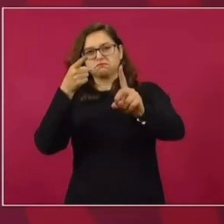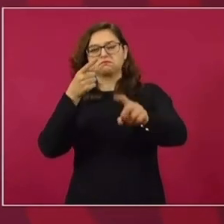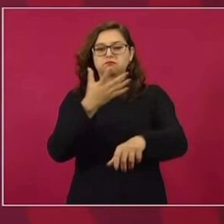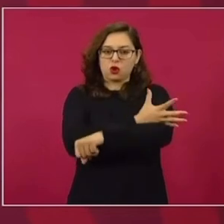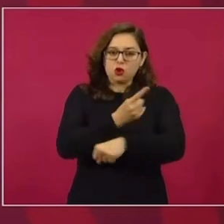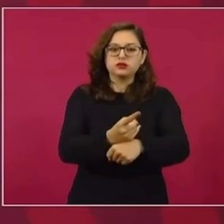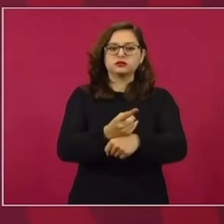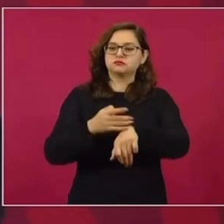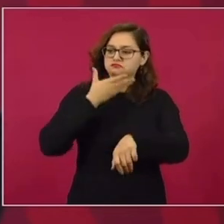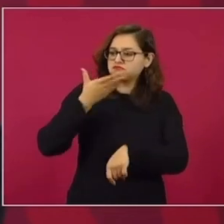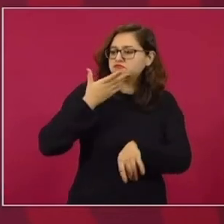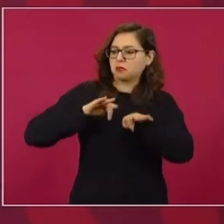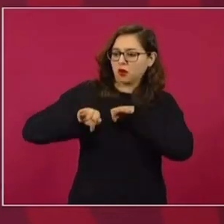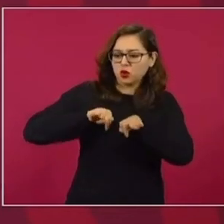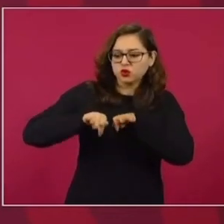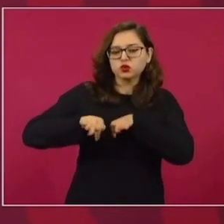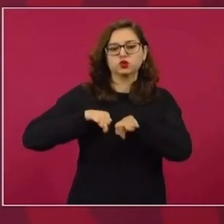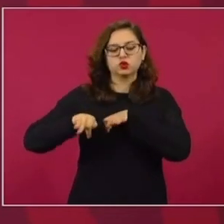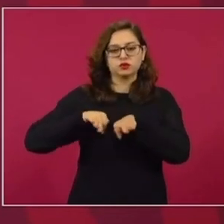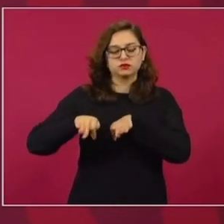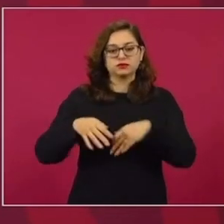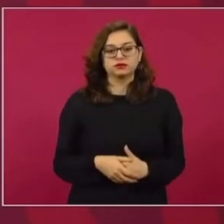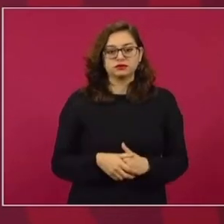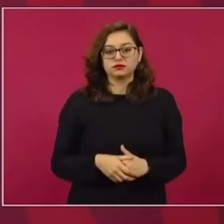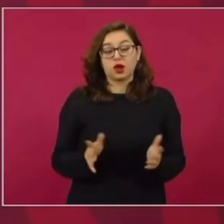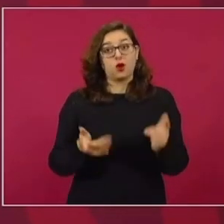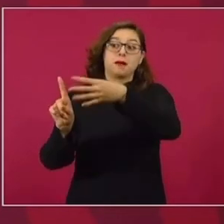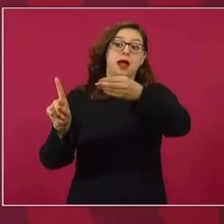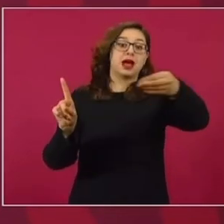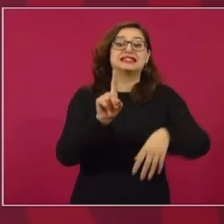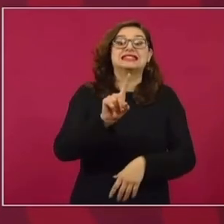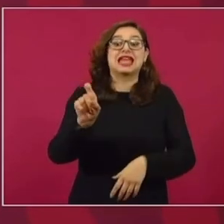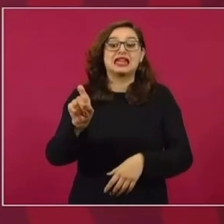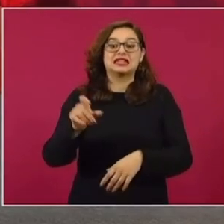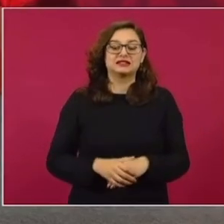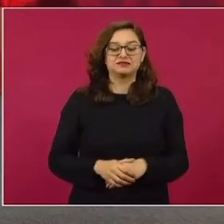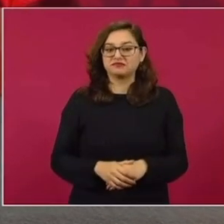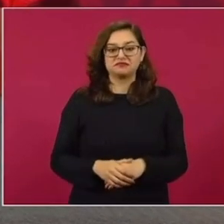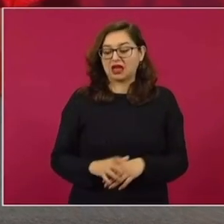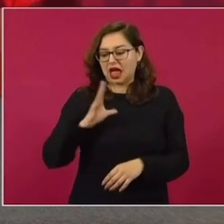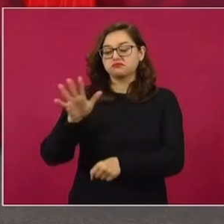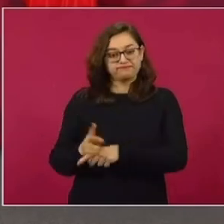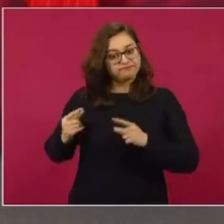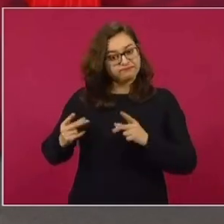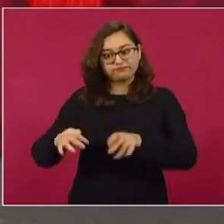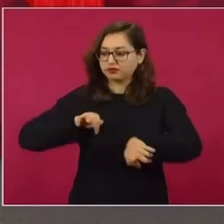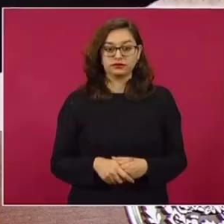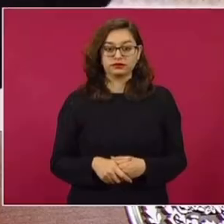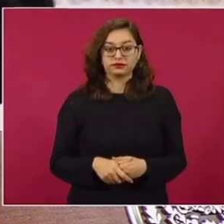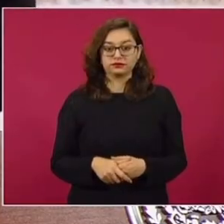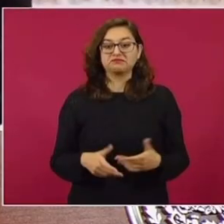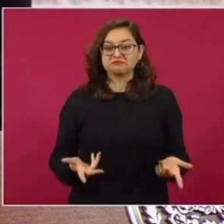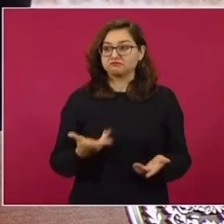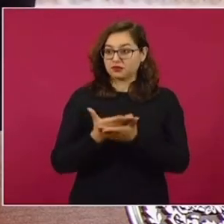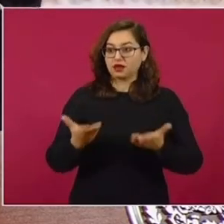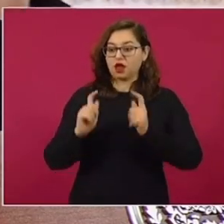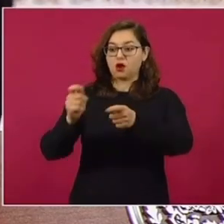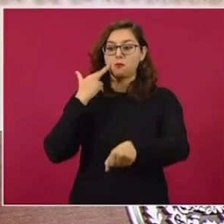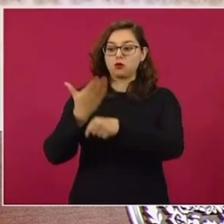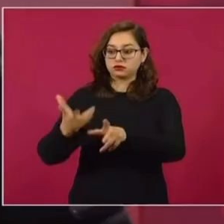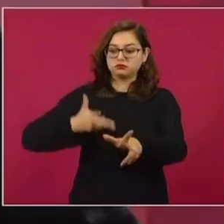honesto, trabajador. Yo quisiera 100 así. Nada más tenemos 50. Pues Javier, claro que puede,